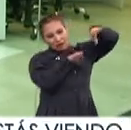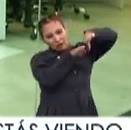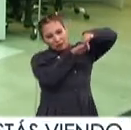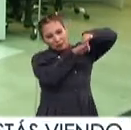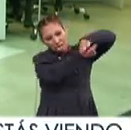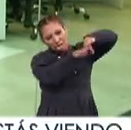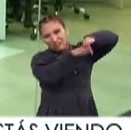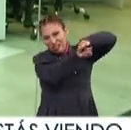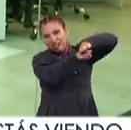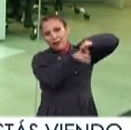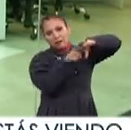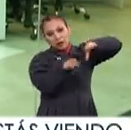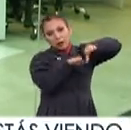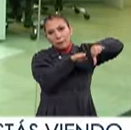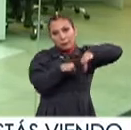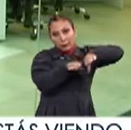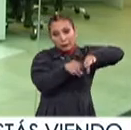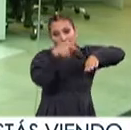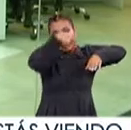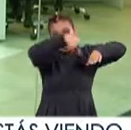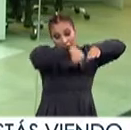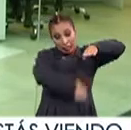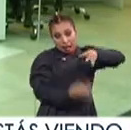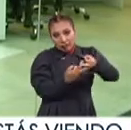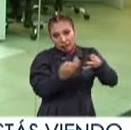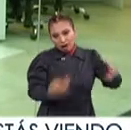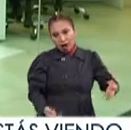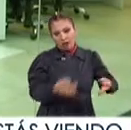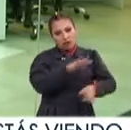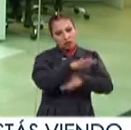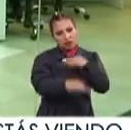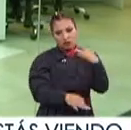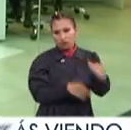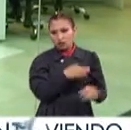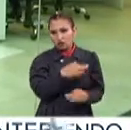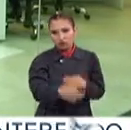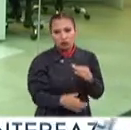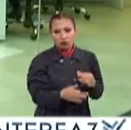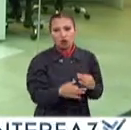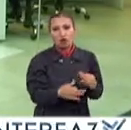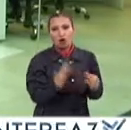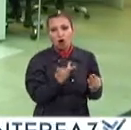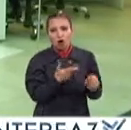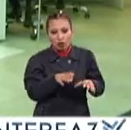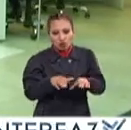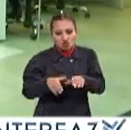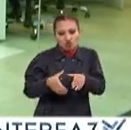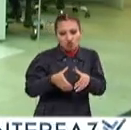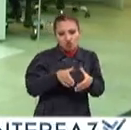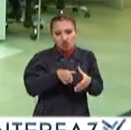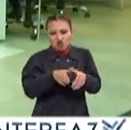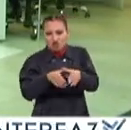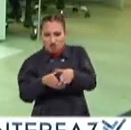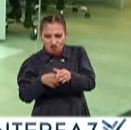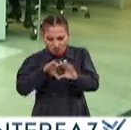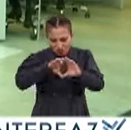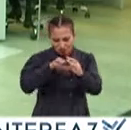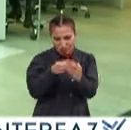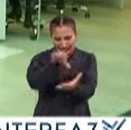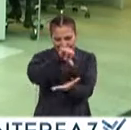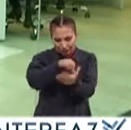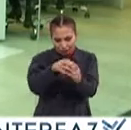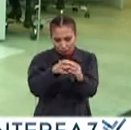bajo la norteamericana Porque en el interior del planeta está todo en lento movimiento Entonces